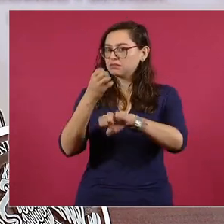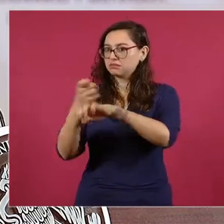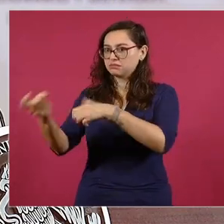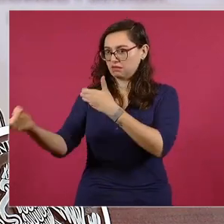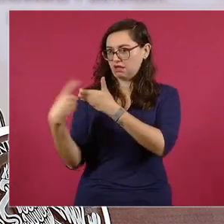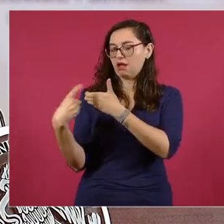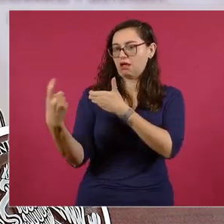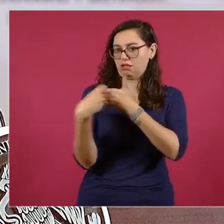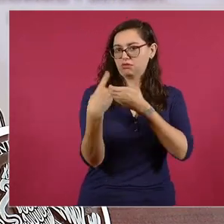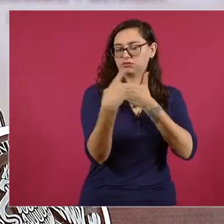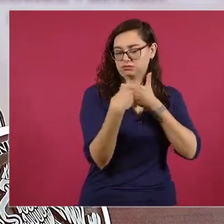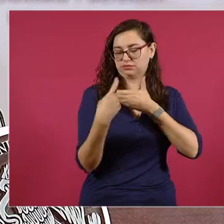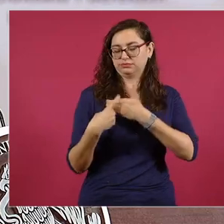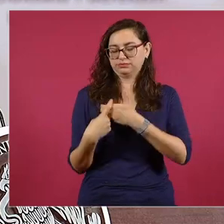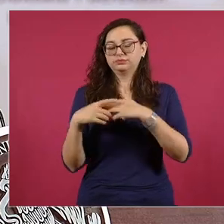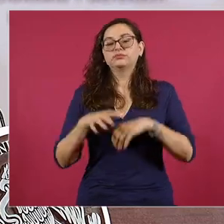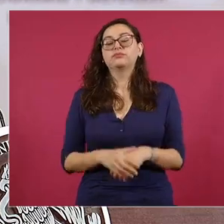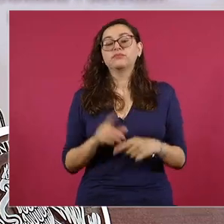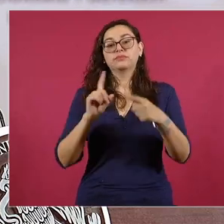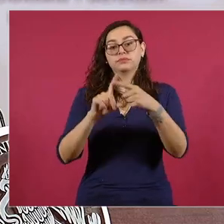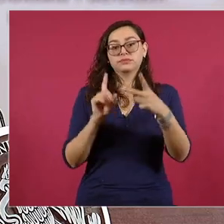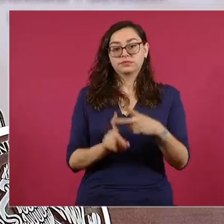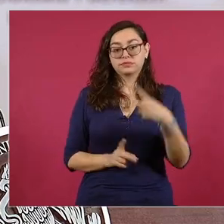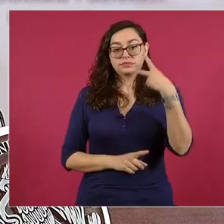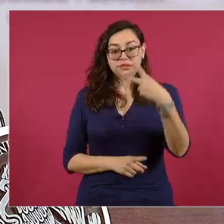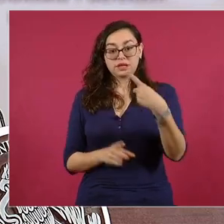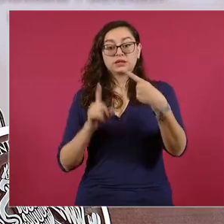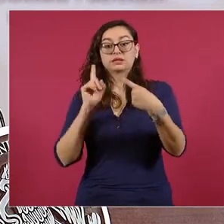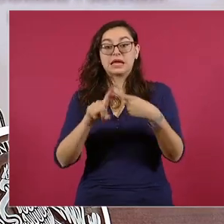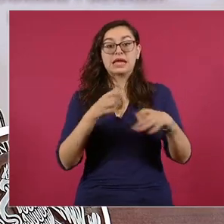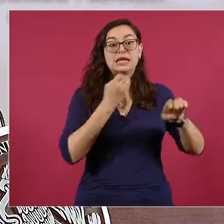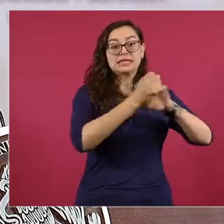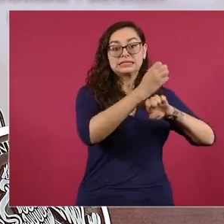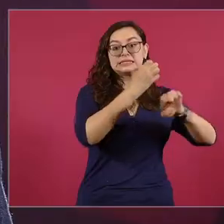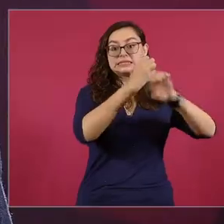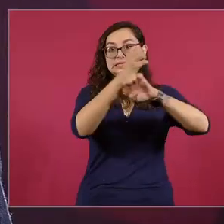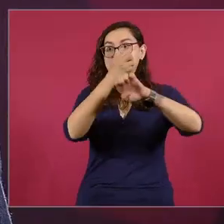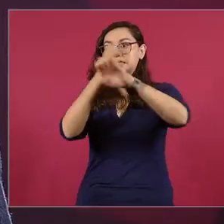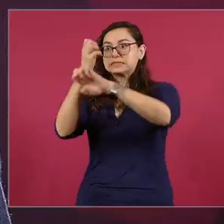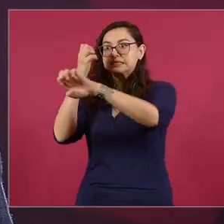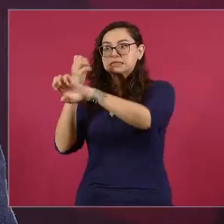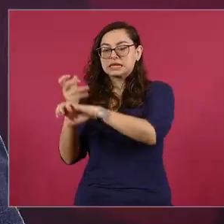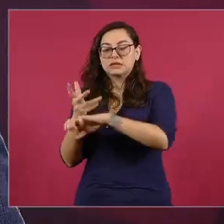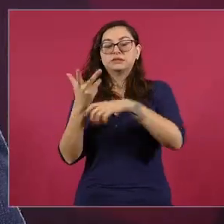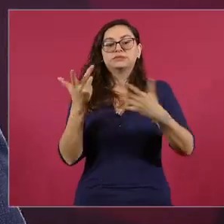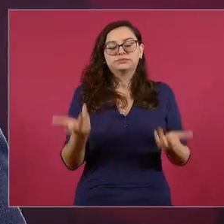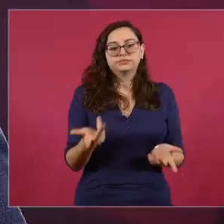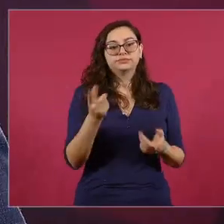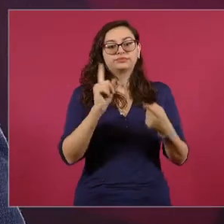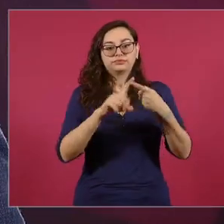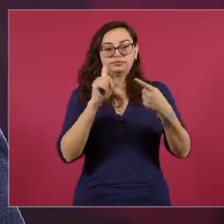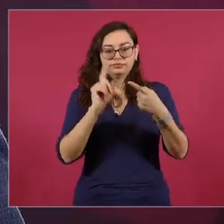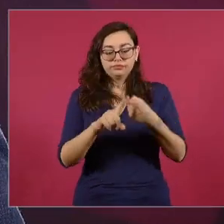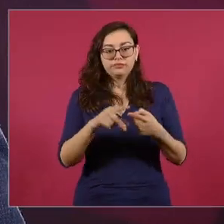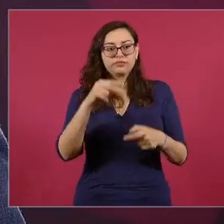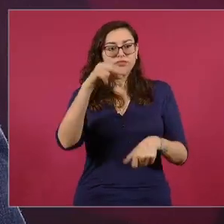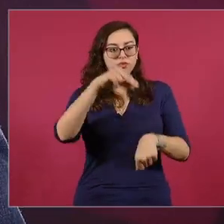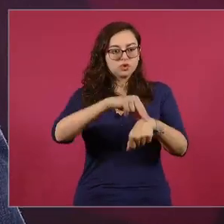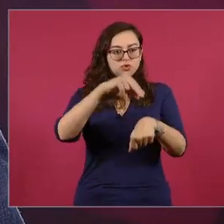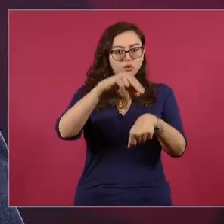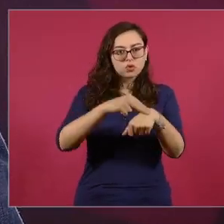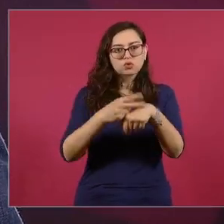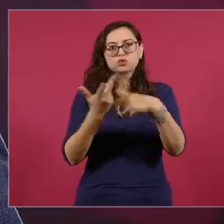dos temas, estado por estado. El primero es la brecha de personal de salud de médicos, en